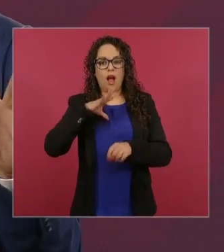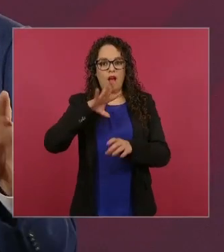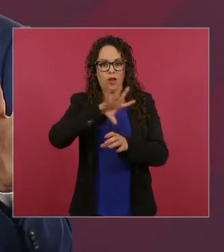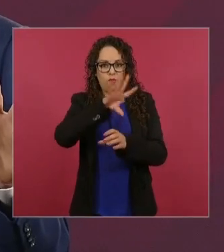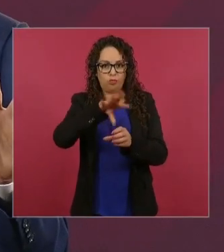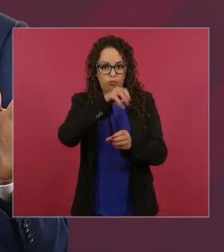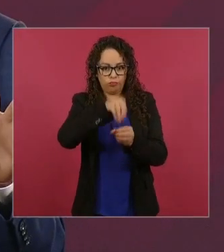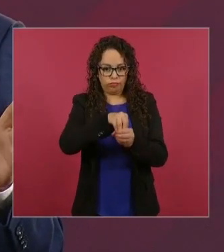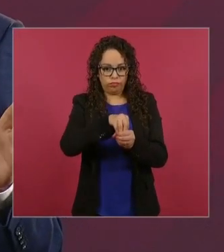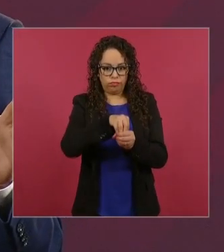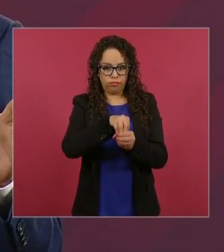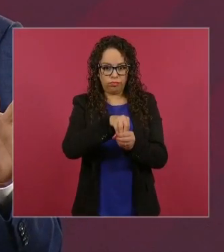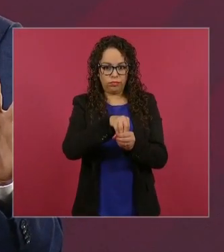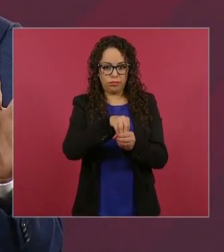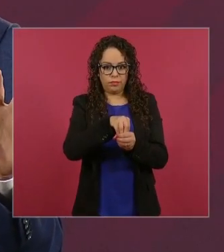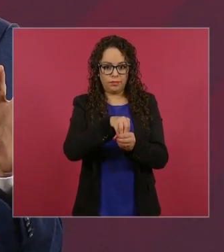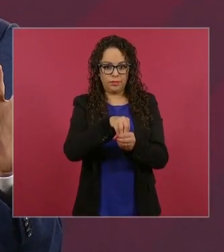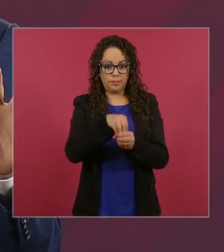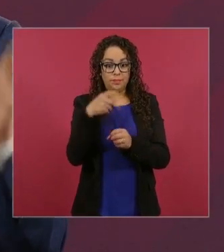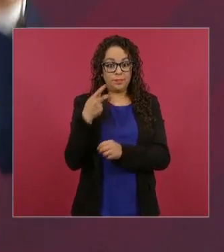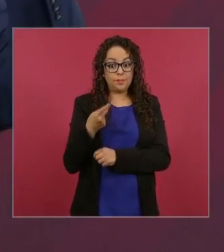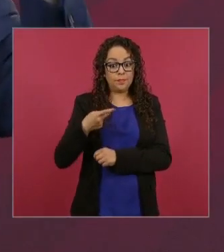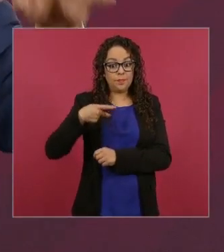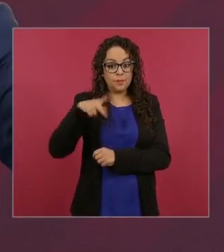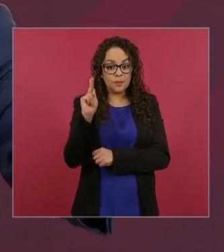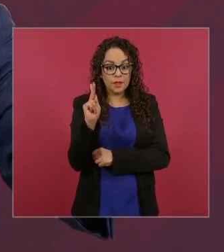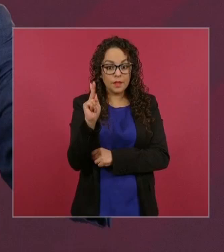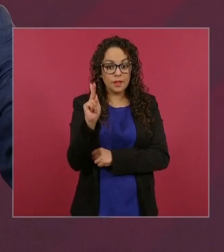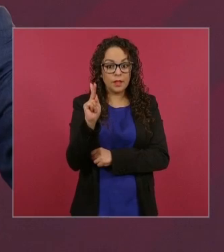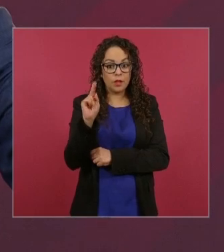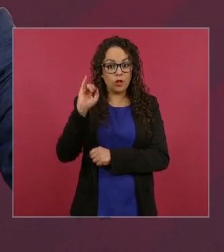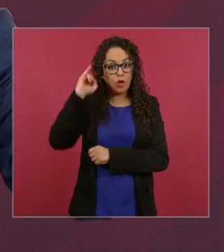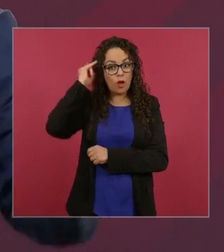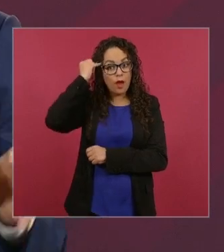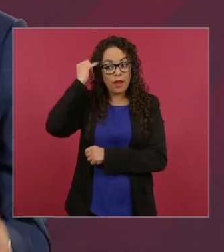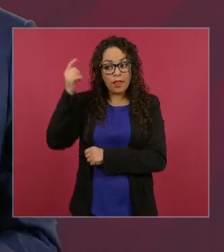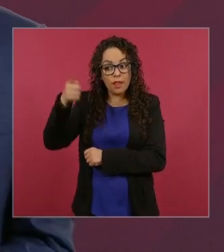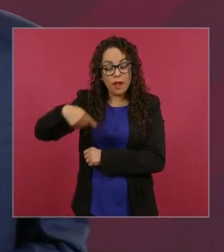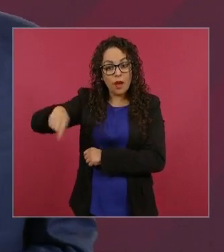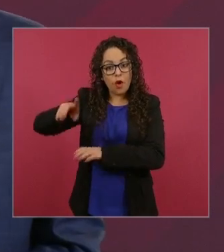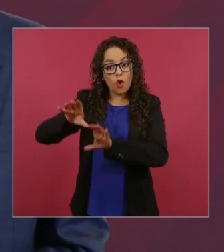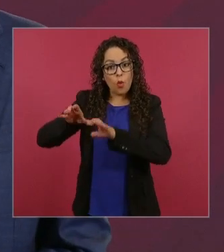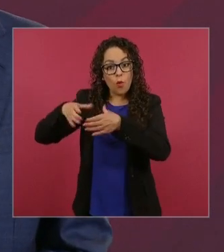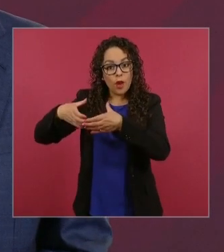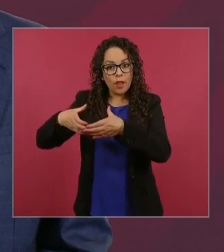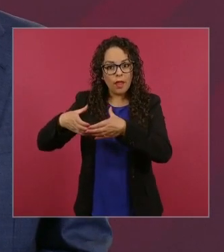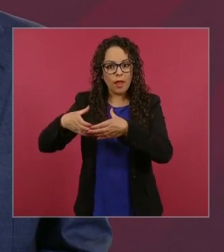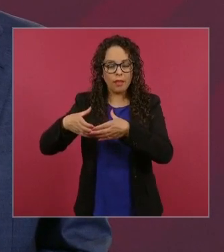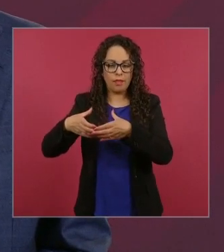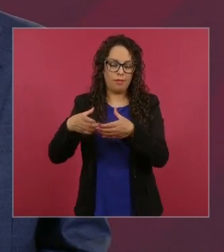las comunidades indígenas las que tienen prioridad.